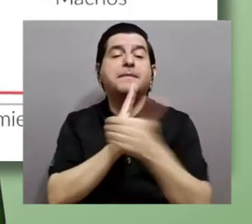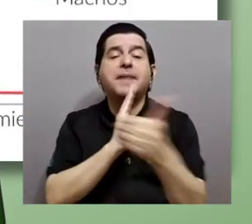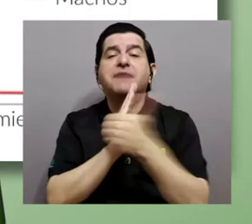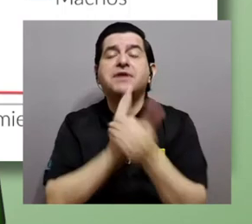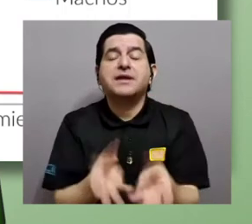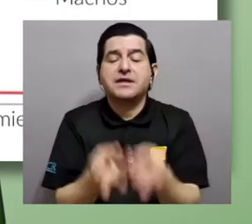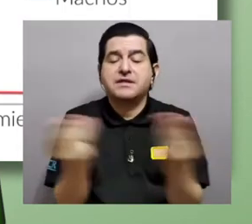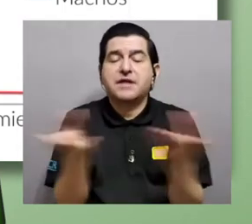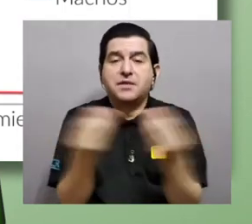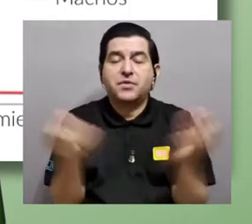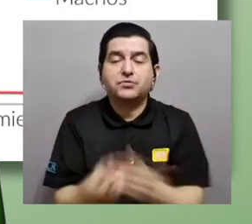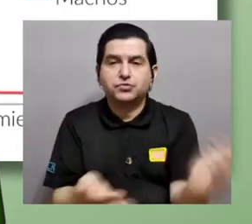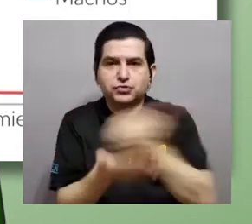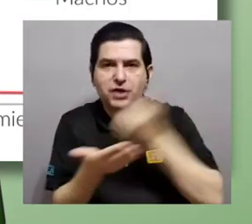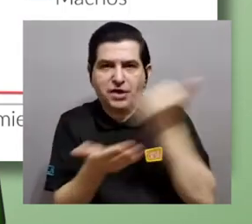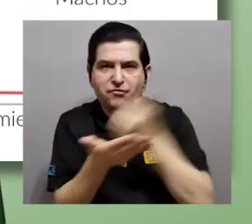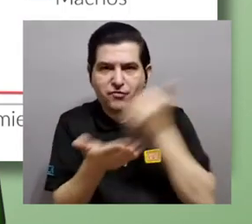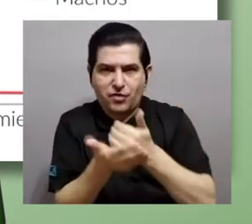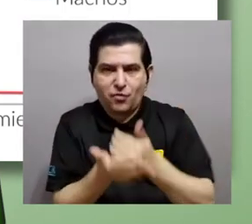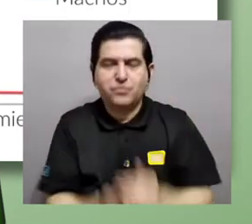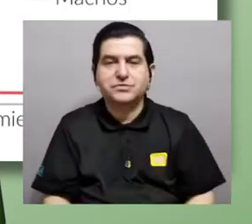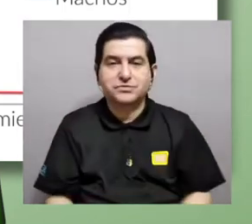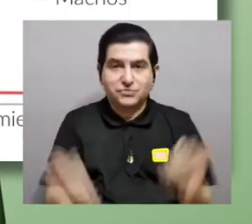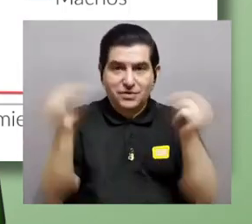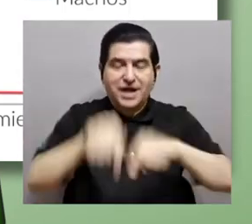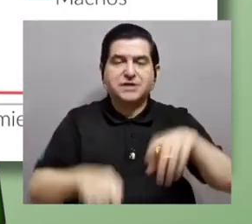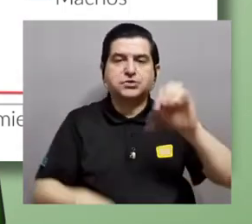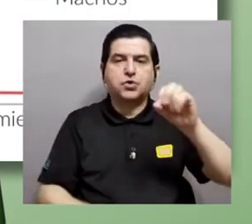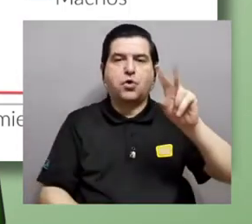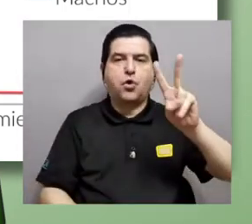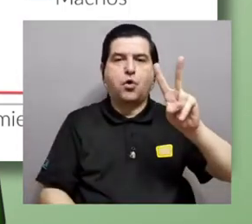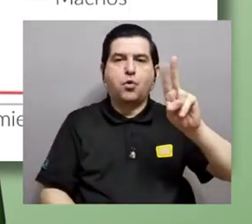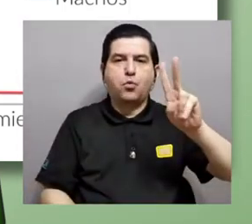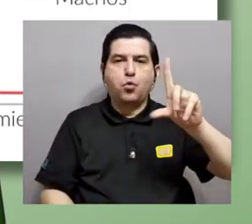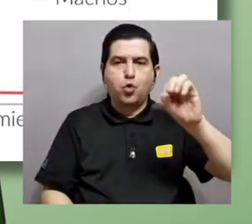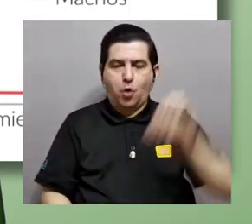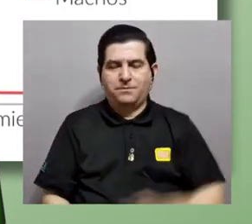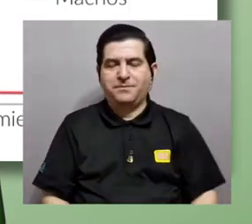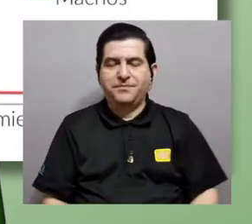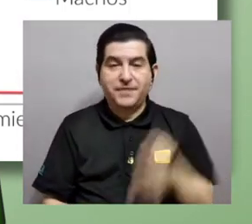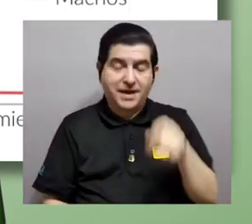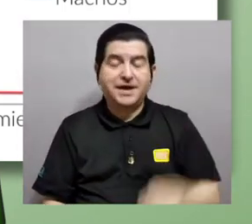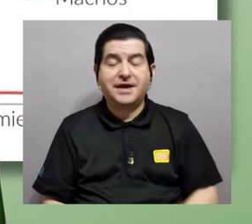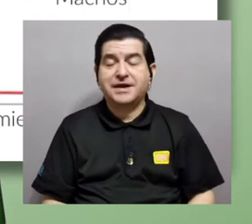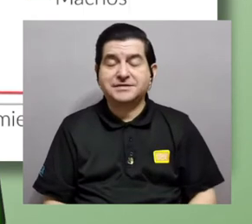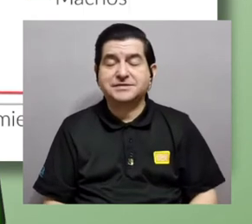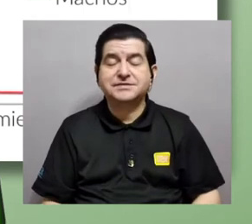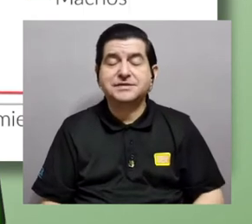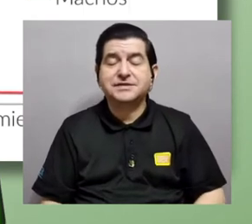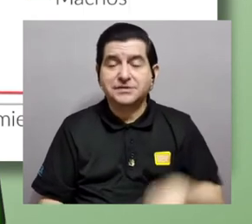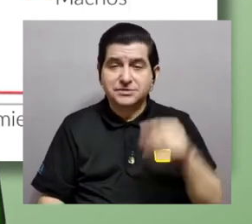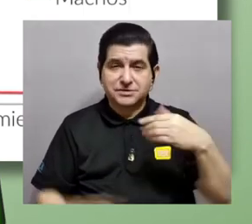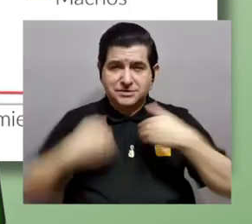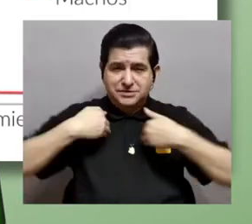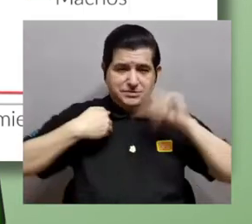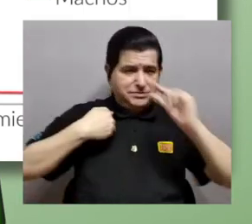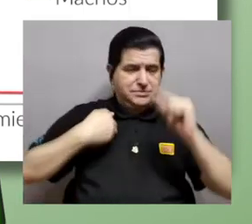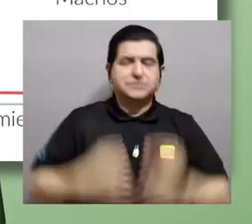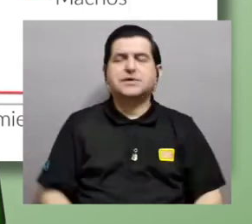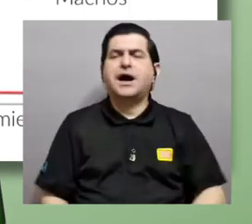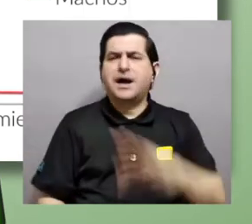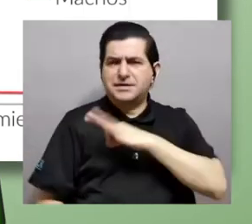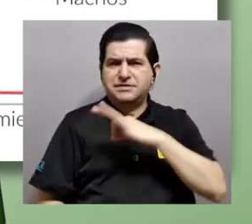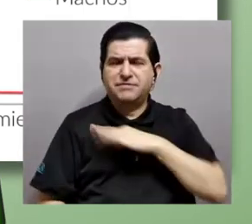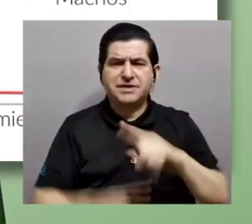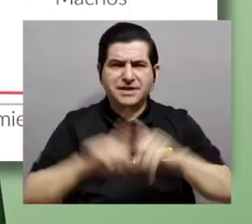producir el recurso limitante que son los zógros. Por lo tanto, en estas libérulas, las hembras se benefician con un número de